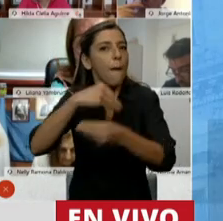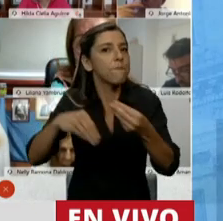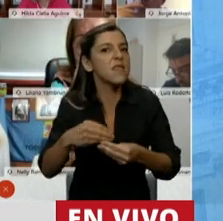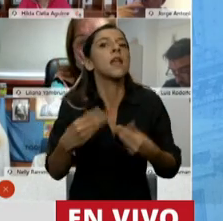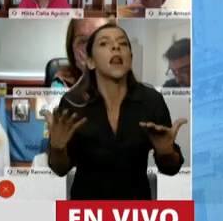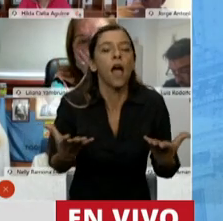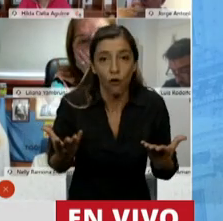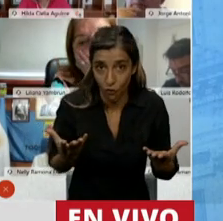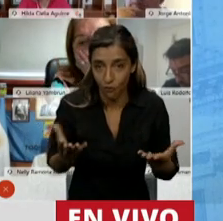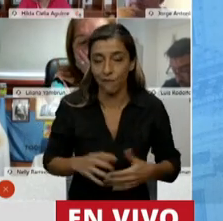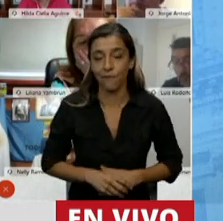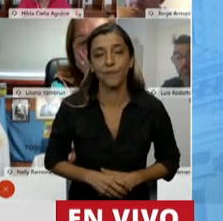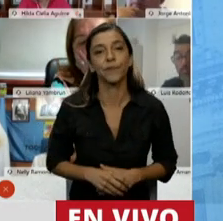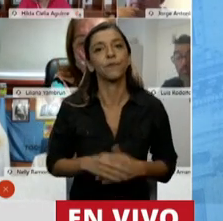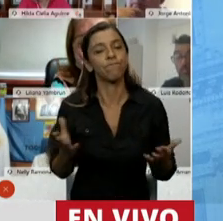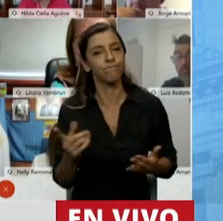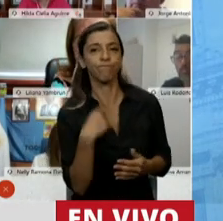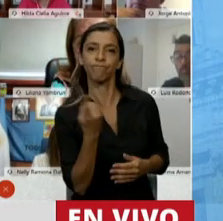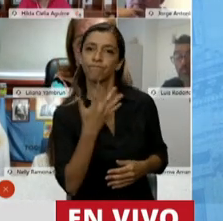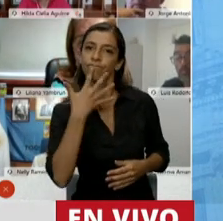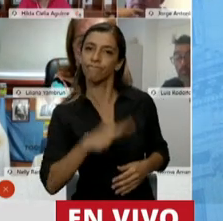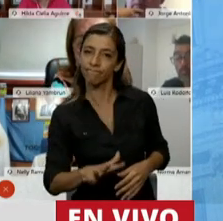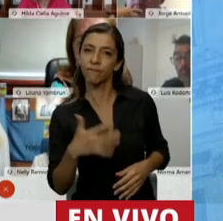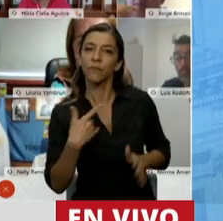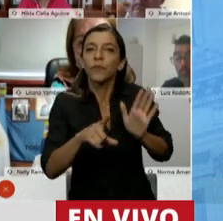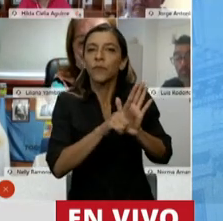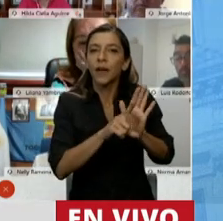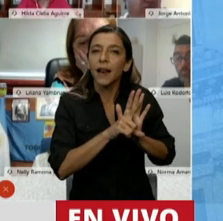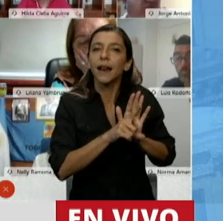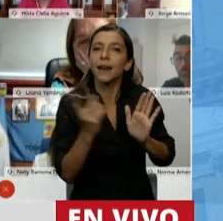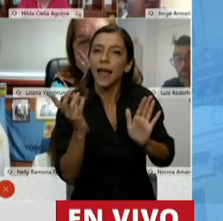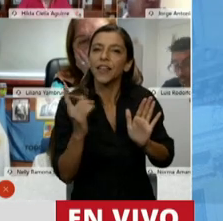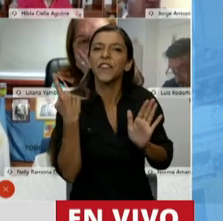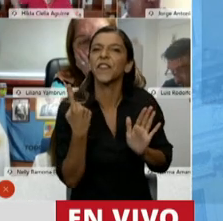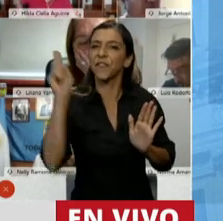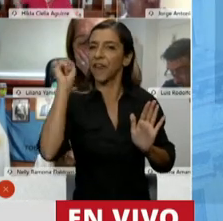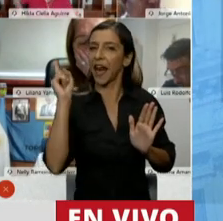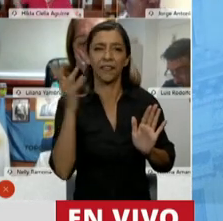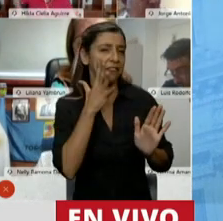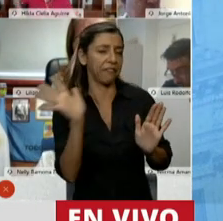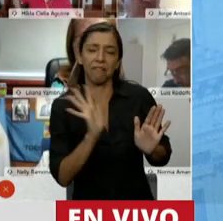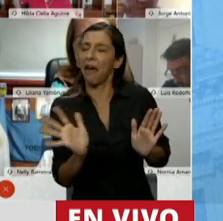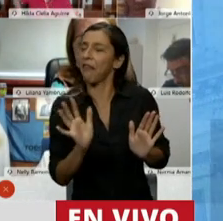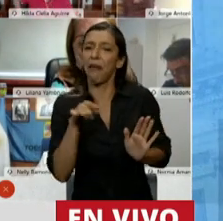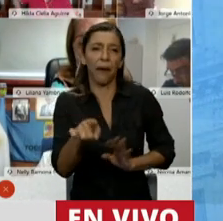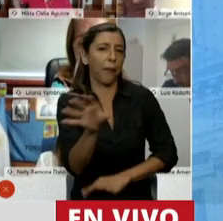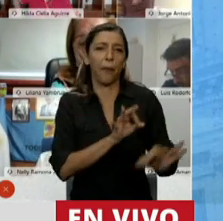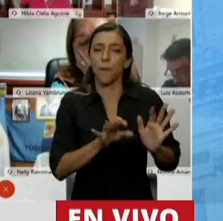reproductiva. Entendemos una ley que se distinga de un enfoque que nada tiene que ver